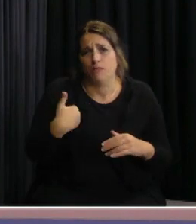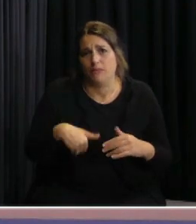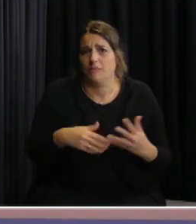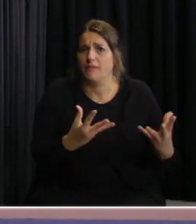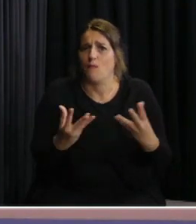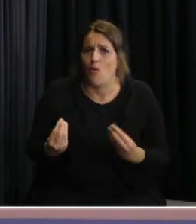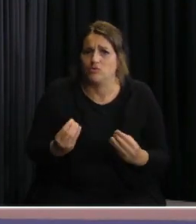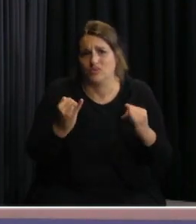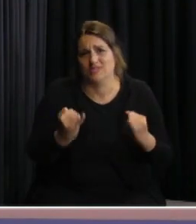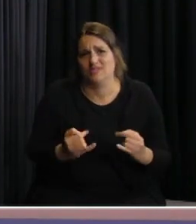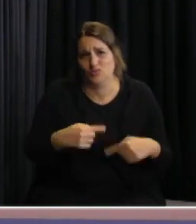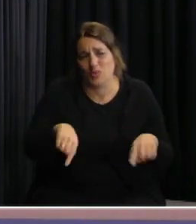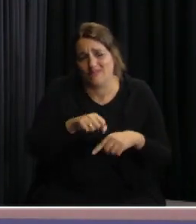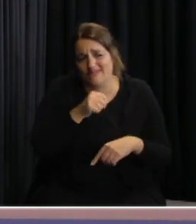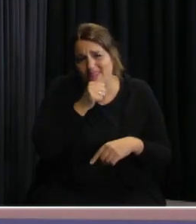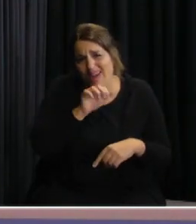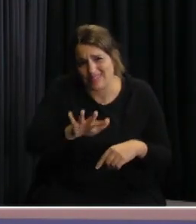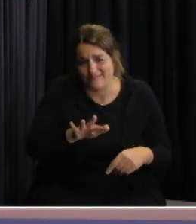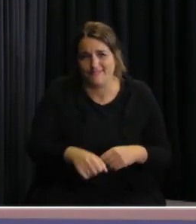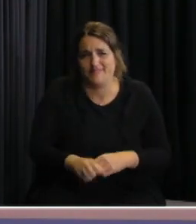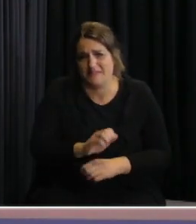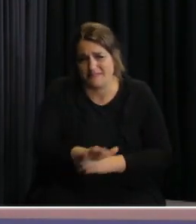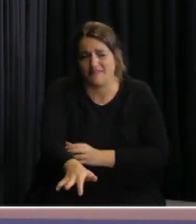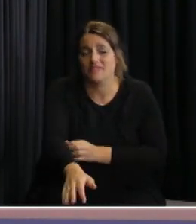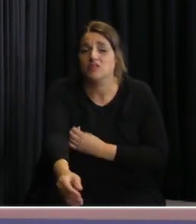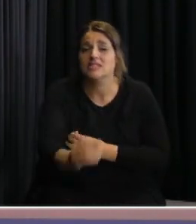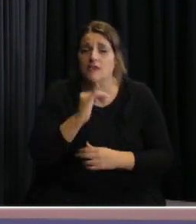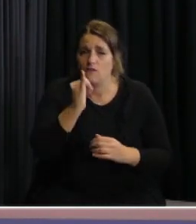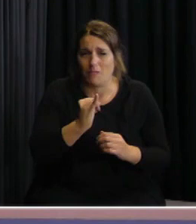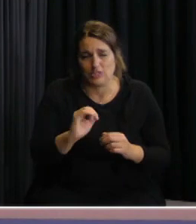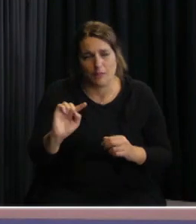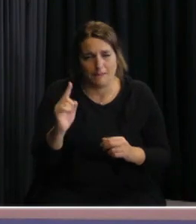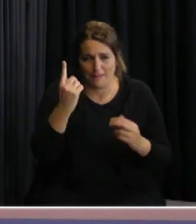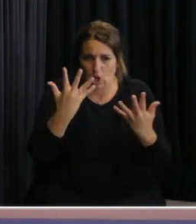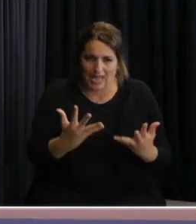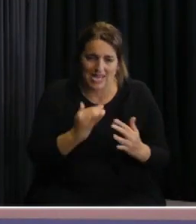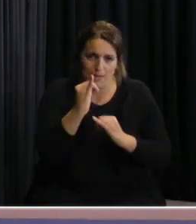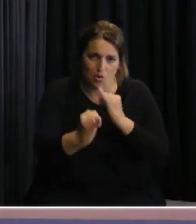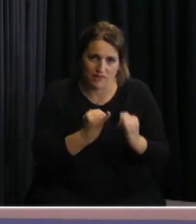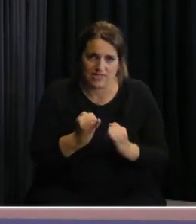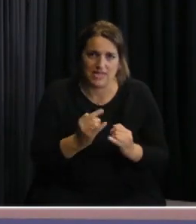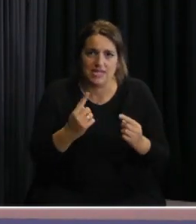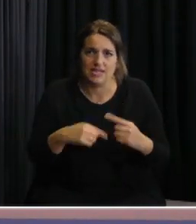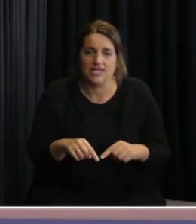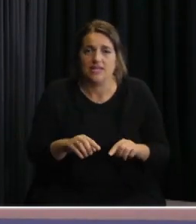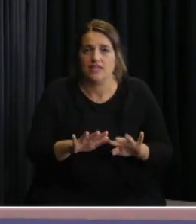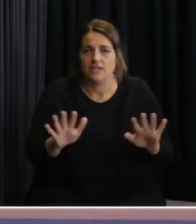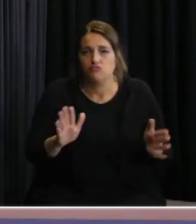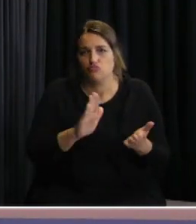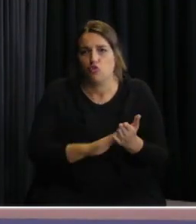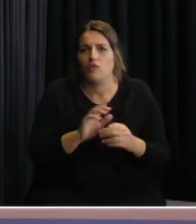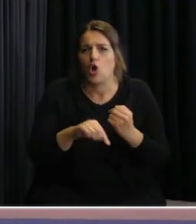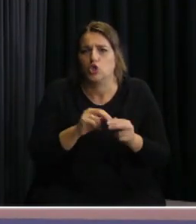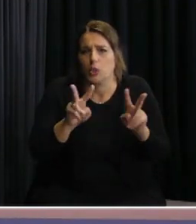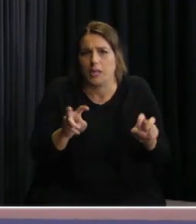nuestros viejitos. Así que era la información preliminar que queríamos darles y bueno sobre este y